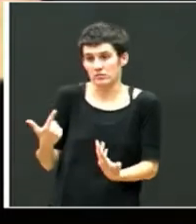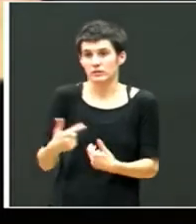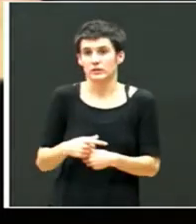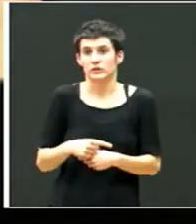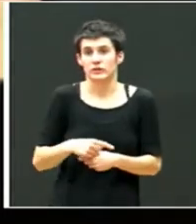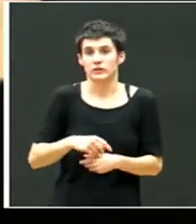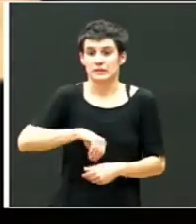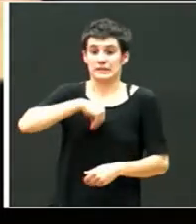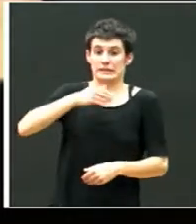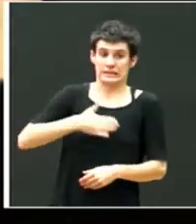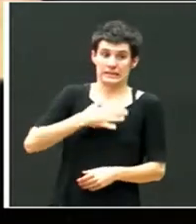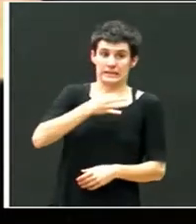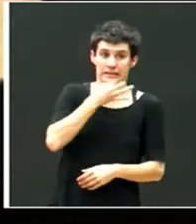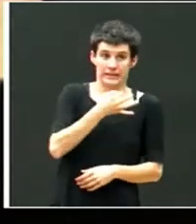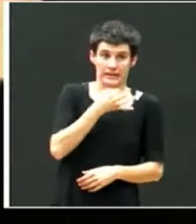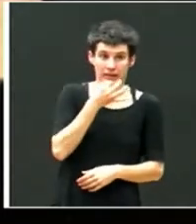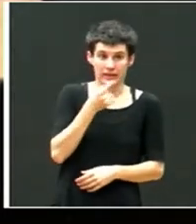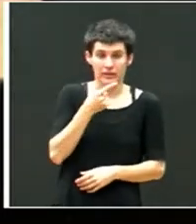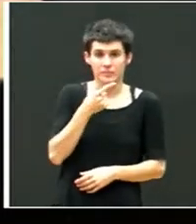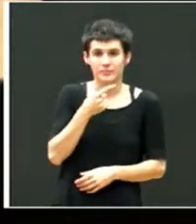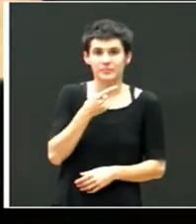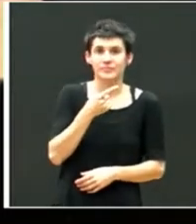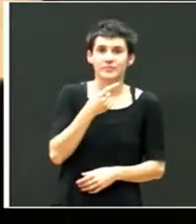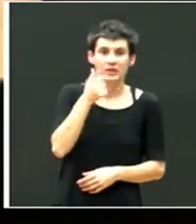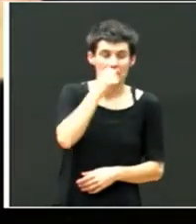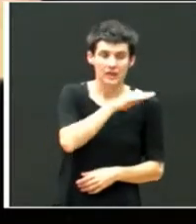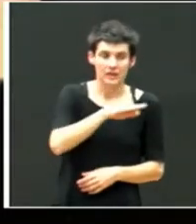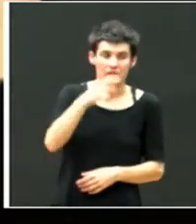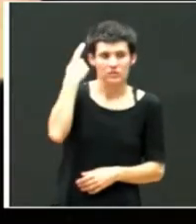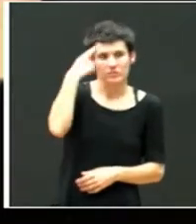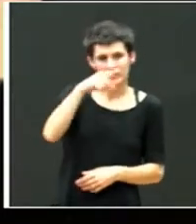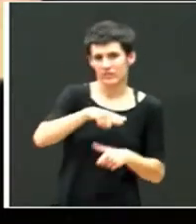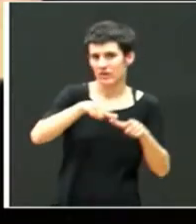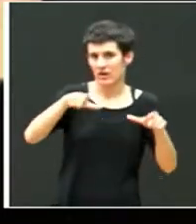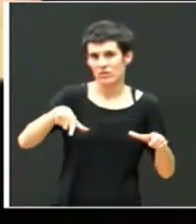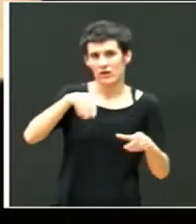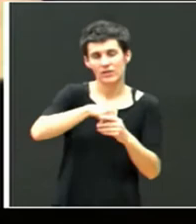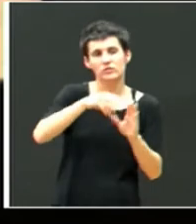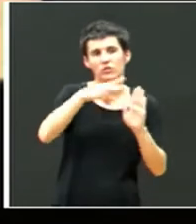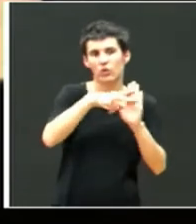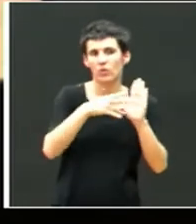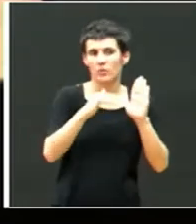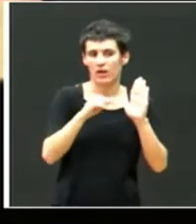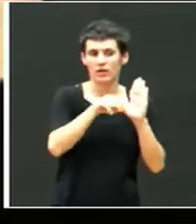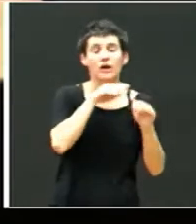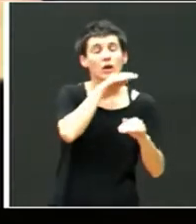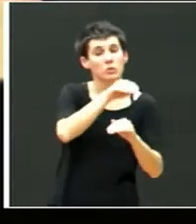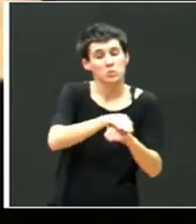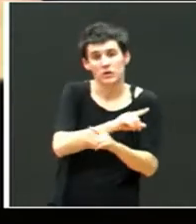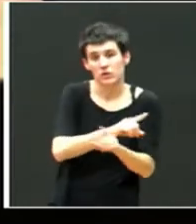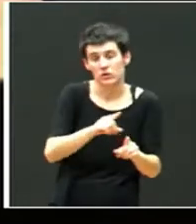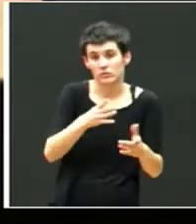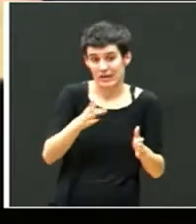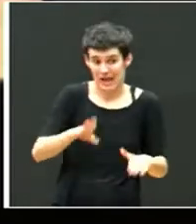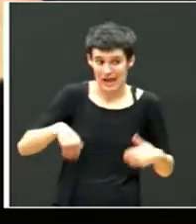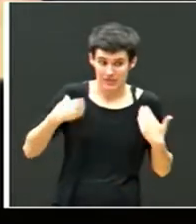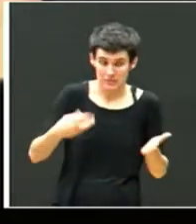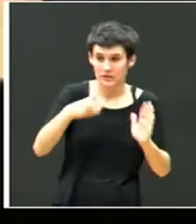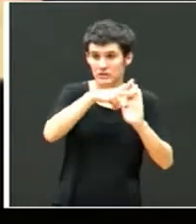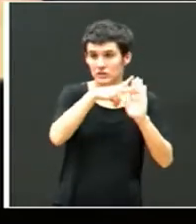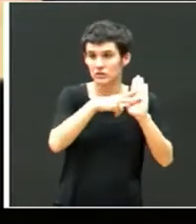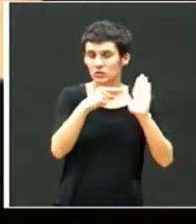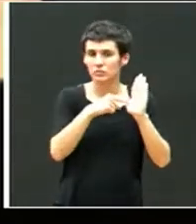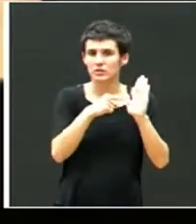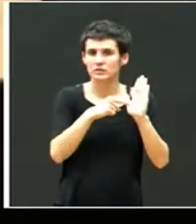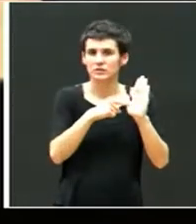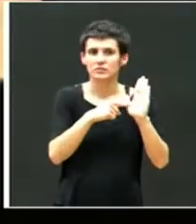no juzgar. Él sabía que había unas normas en el aula. No las cumplió. Y además esas normas precisamente sí le daban